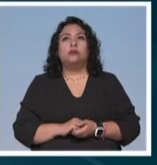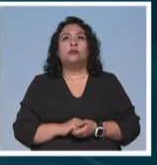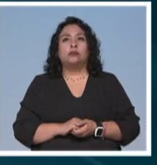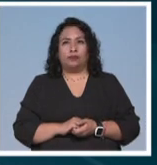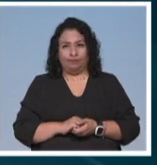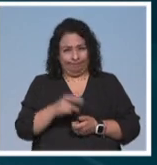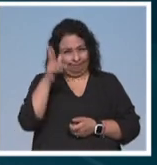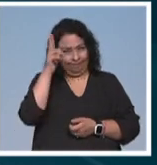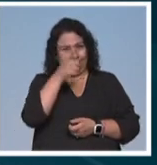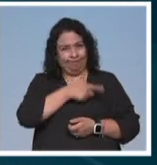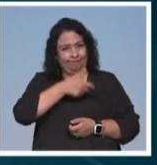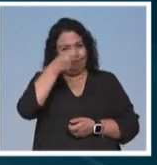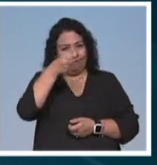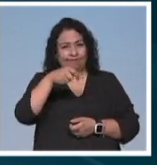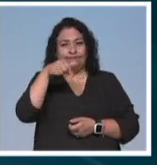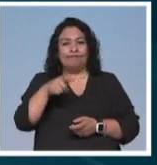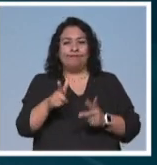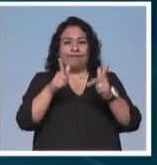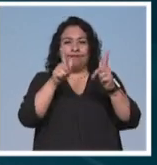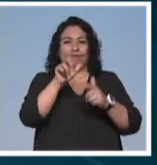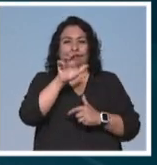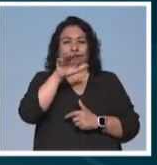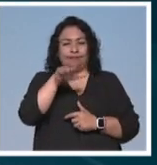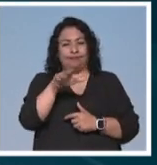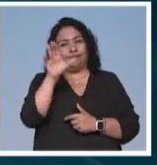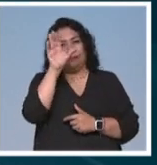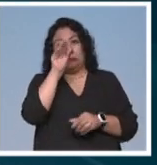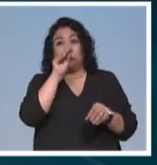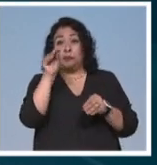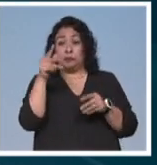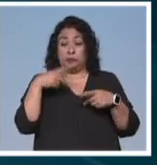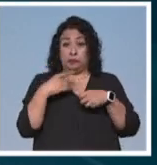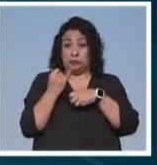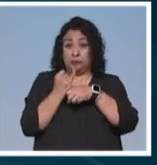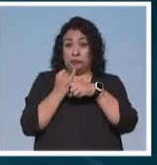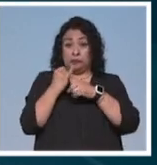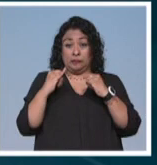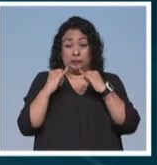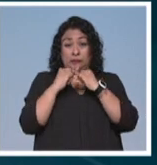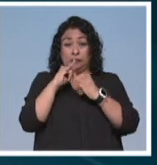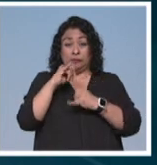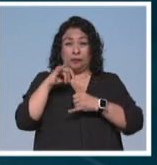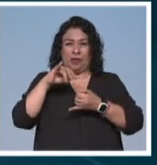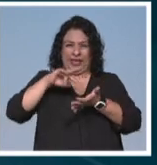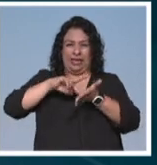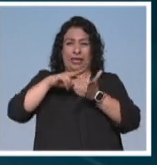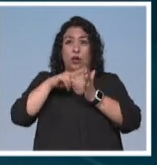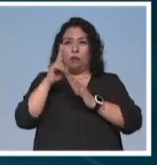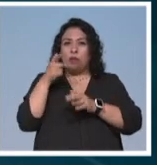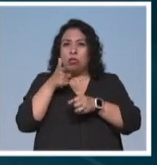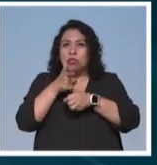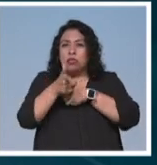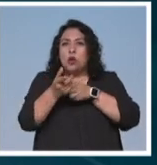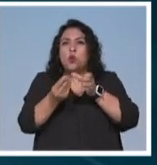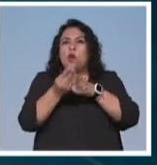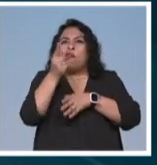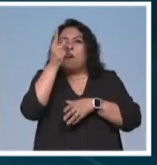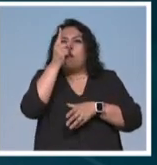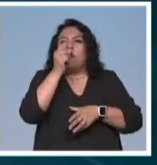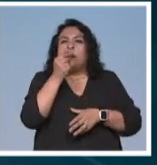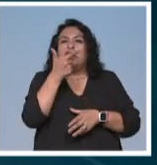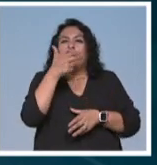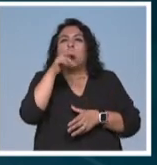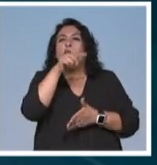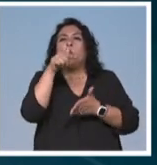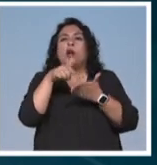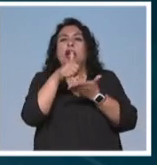¿Qué tal? Qué gusto saludarlos de Eliminar la Ciencia en Movimiento. Investigadores del Instituto de Ingeniería de la UNAM descubrieron una nueva falla geológica en la